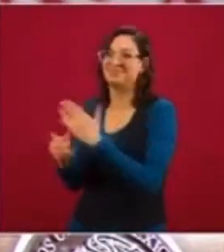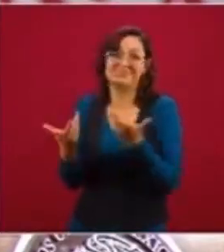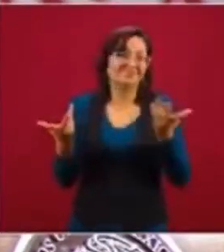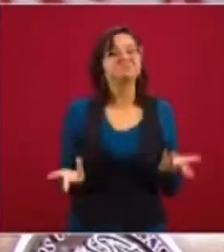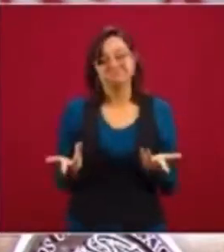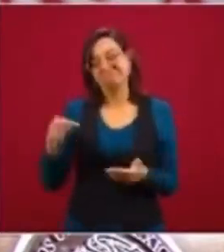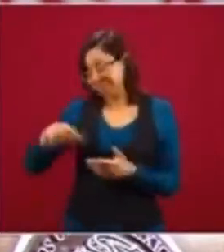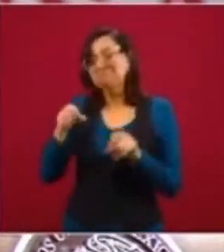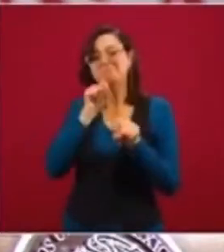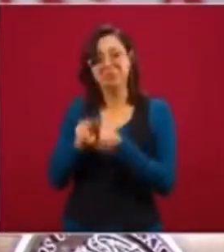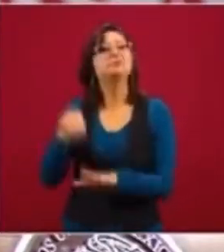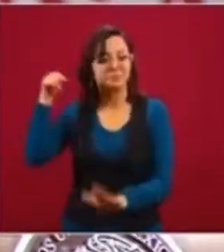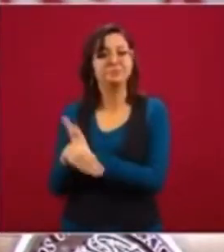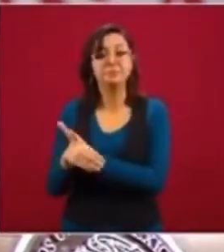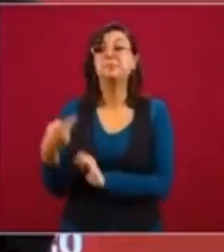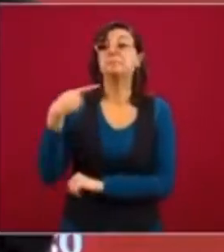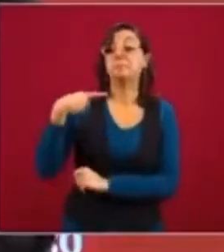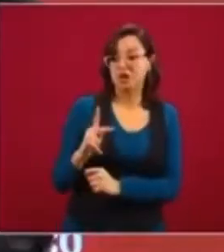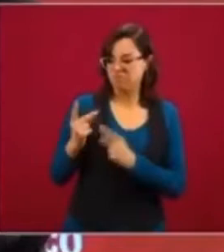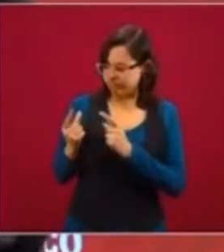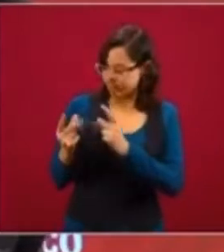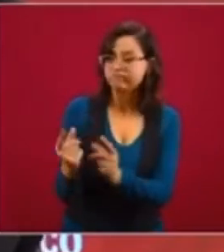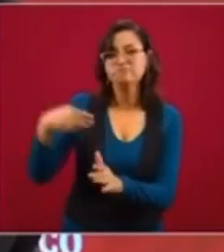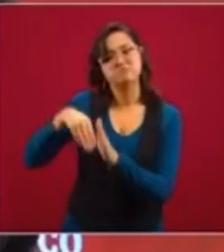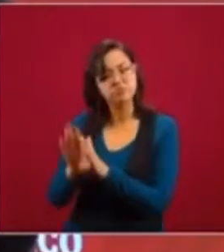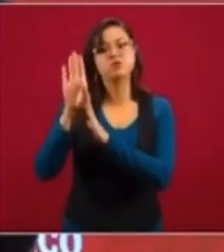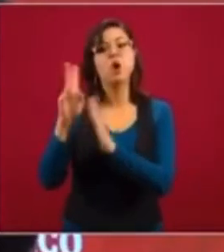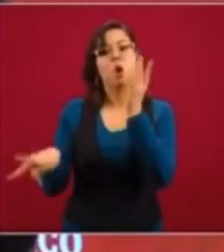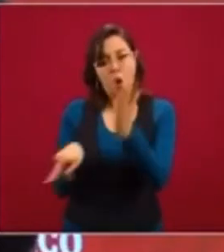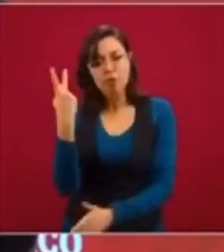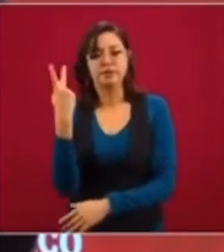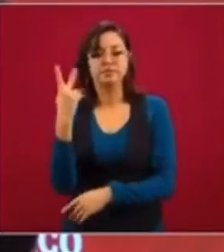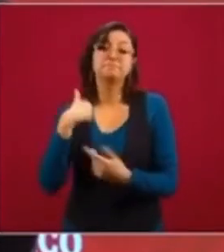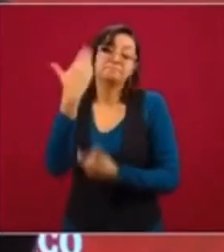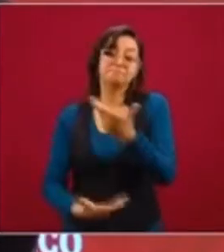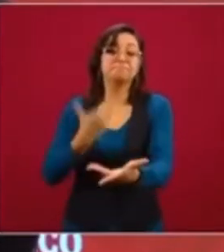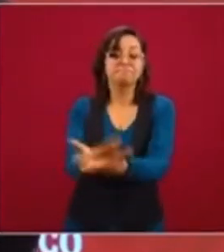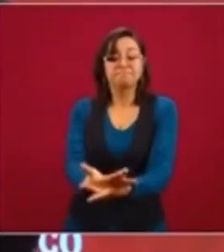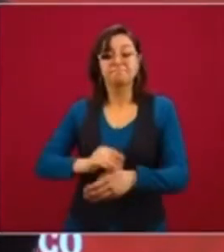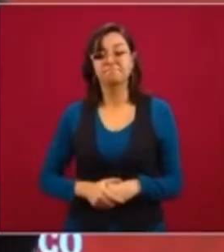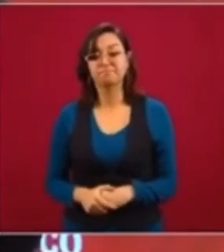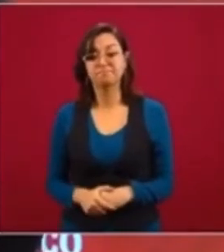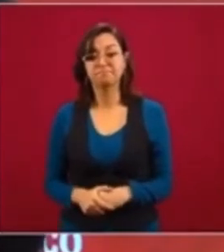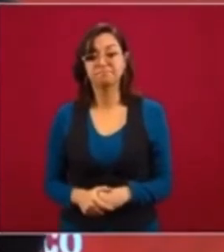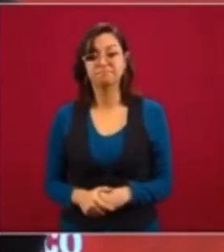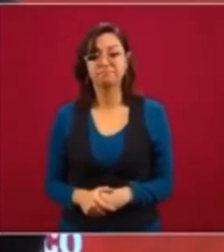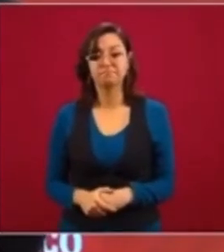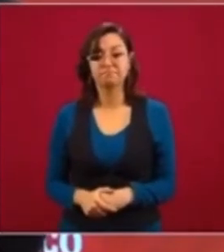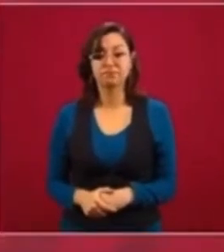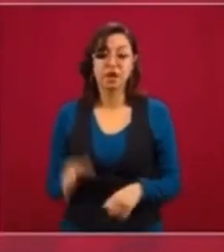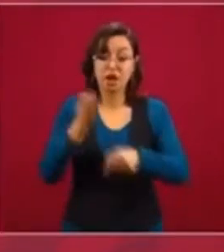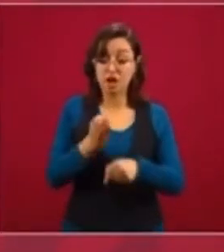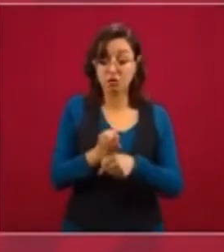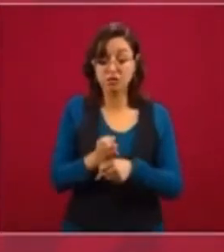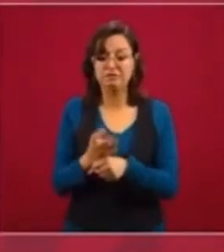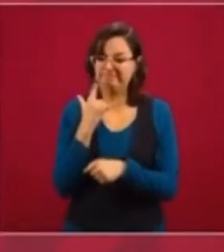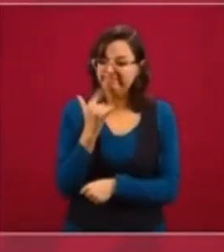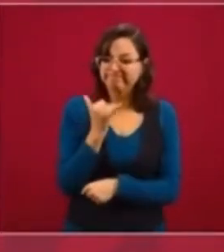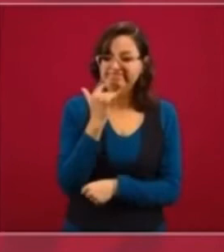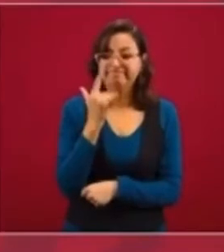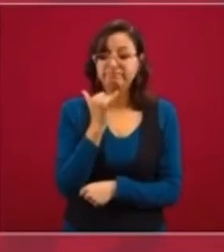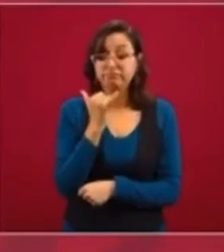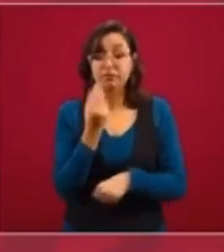Y va a haber pronto un resurgimiento económico. Esa es nuestra propuesta. El salir bien sin dejar